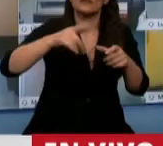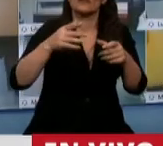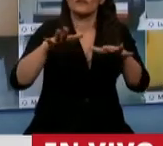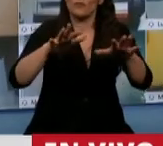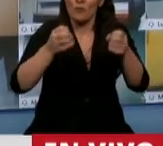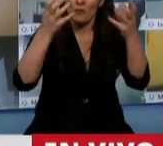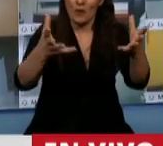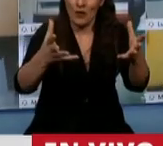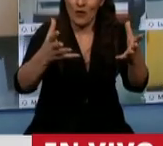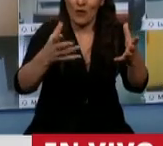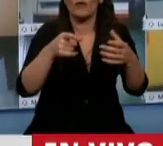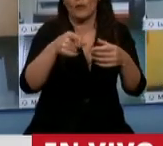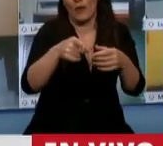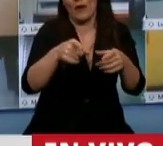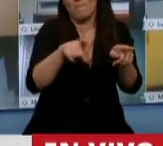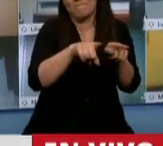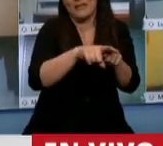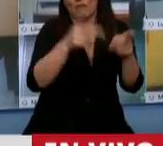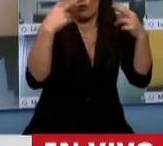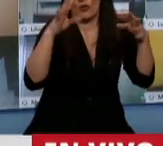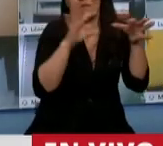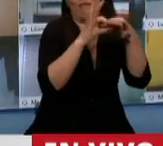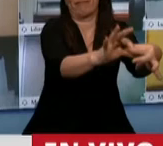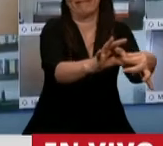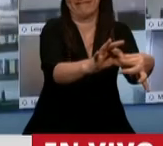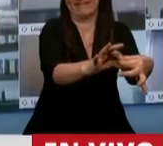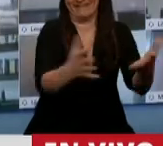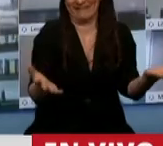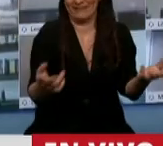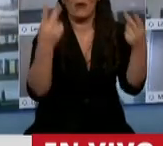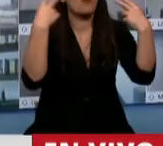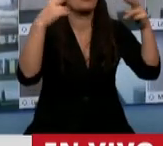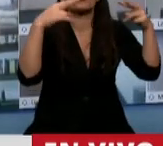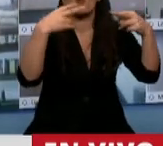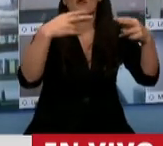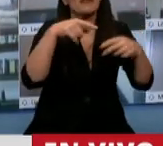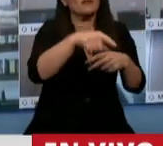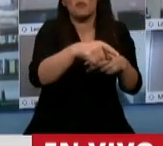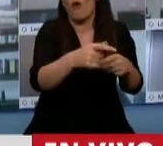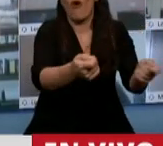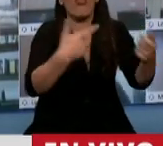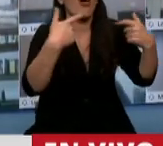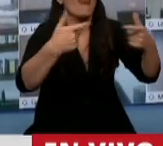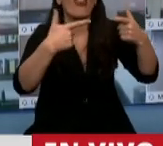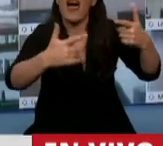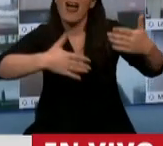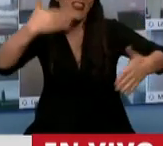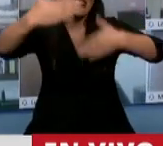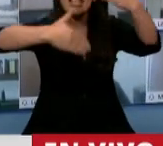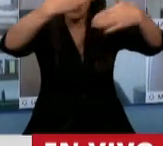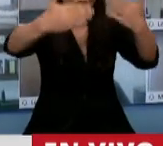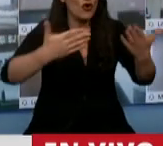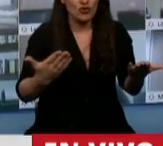El turismo históricamente nos ha brindado grandes oportunidades de desarrollo y lo